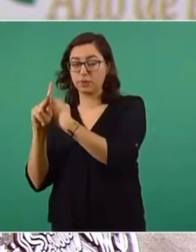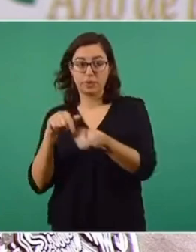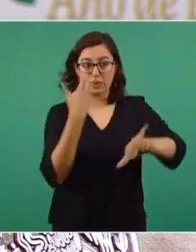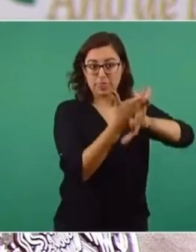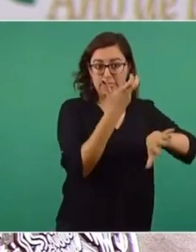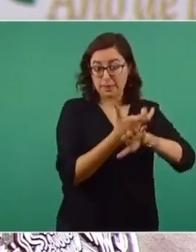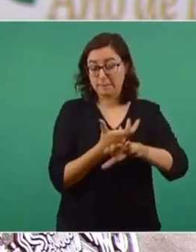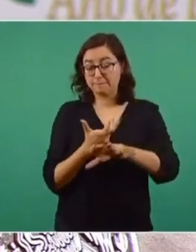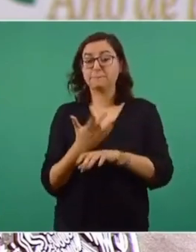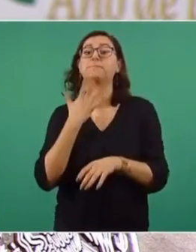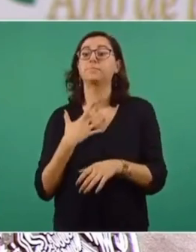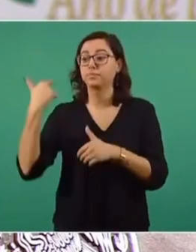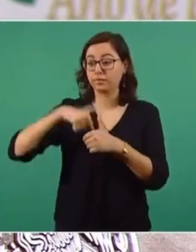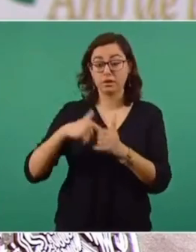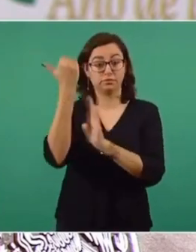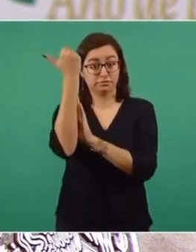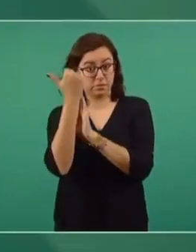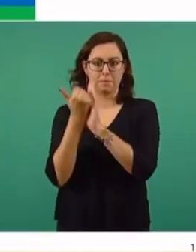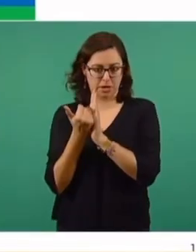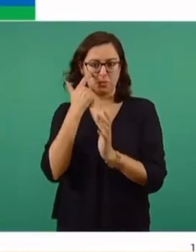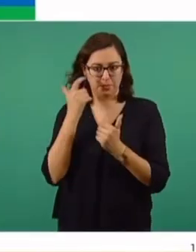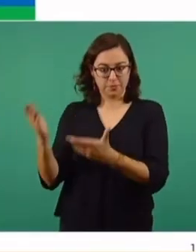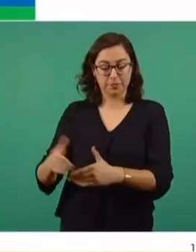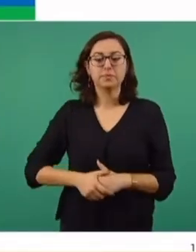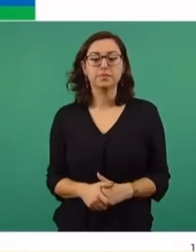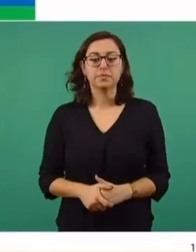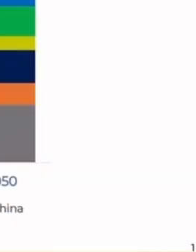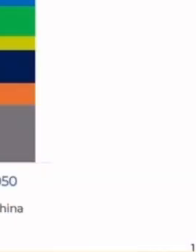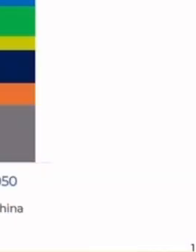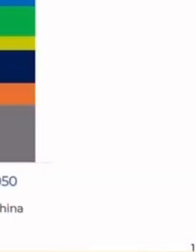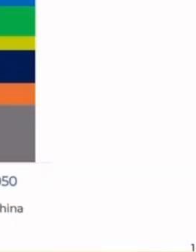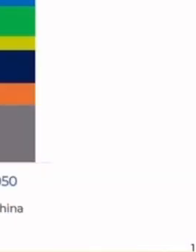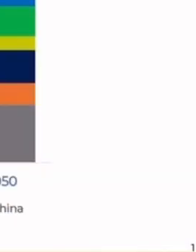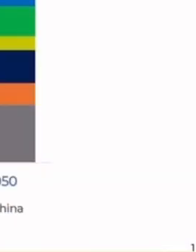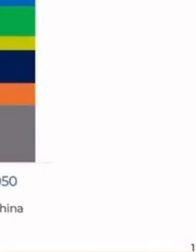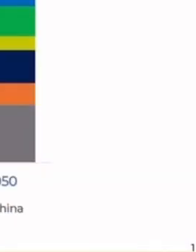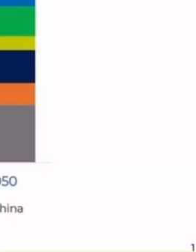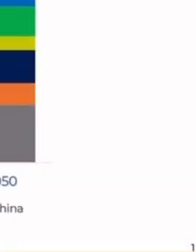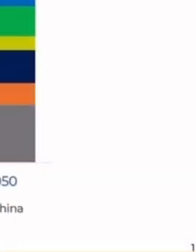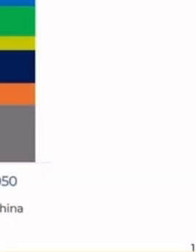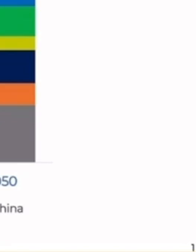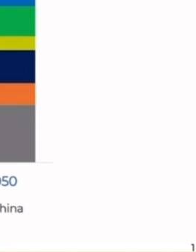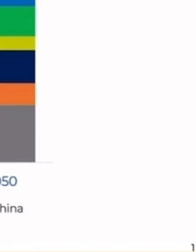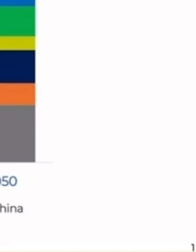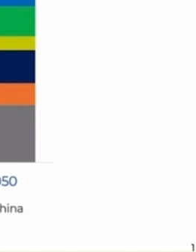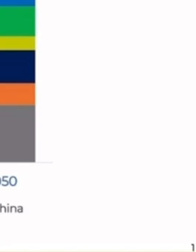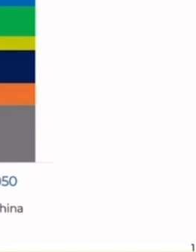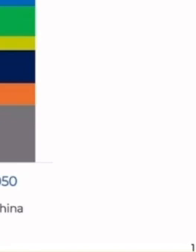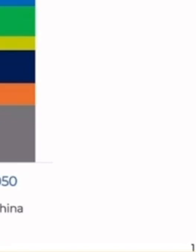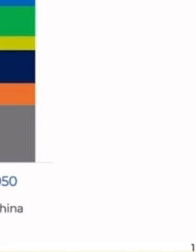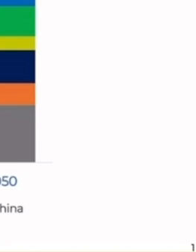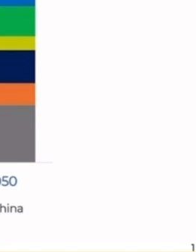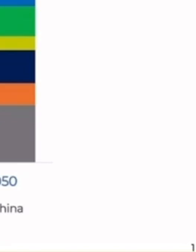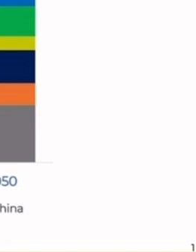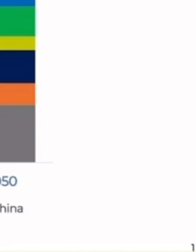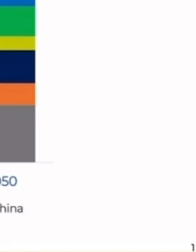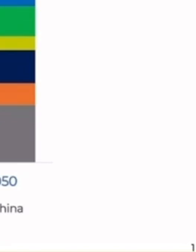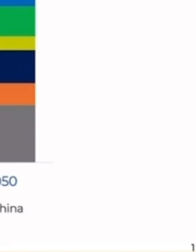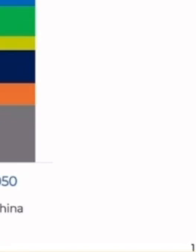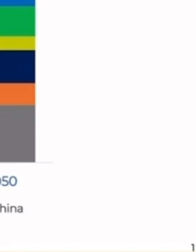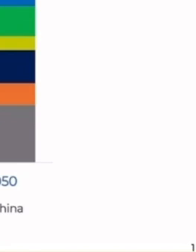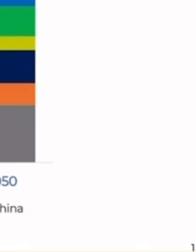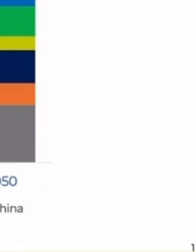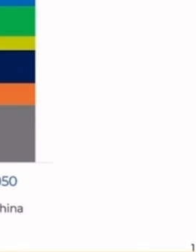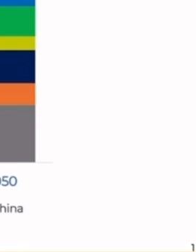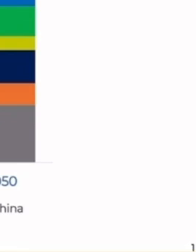demanda sin que desaparezca su consumo, economías emergentes como la India y América Latina, entre otros países, incrementarán significativamente su consumo. Lo mismo